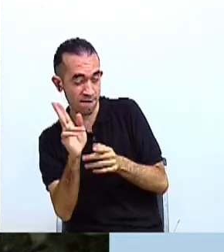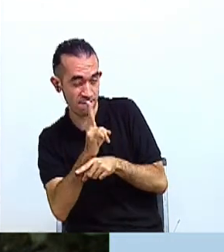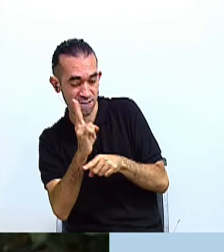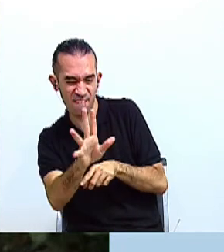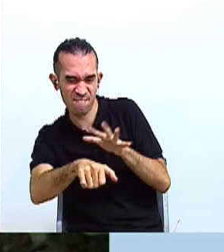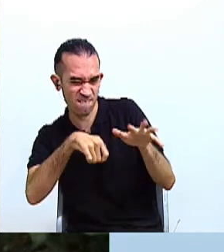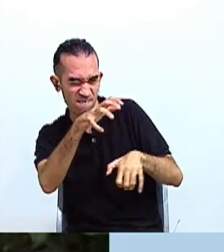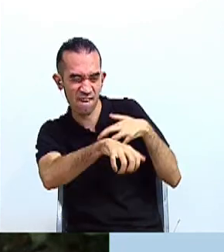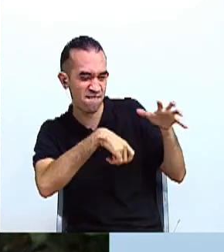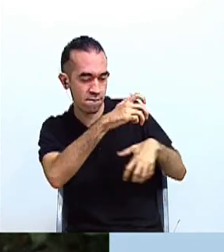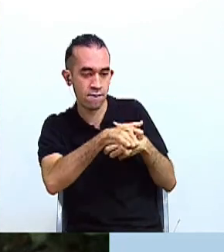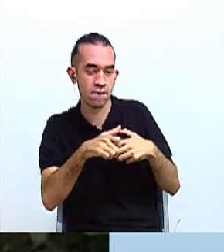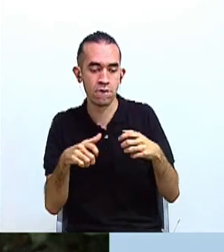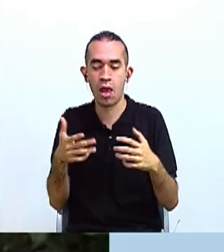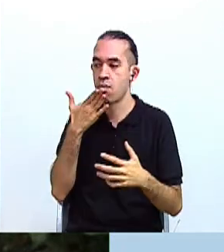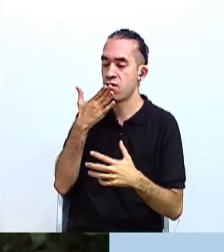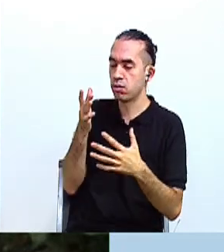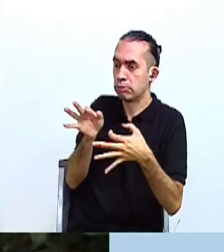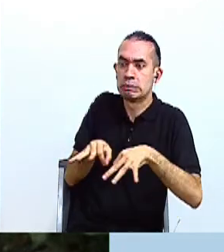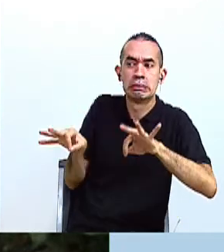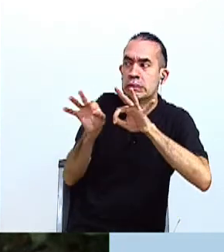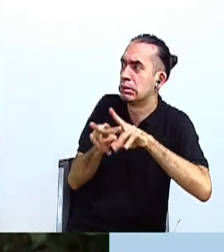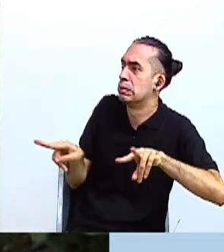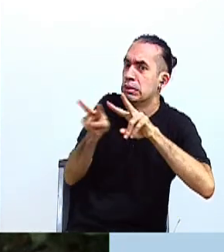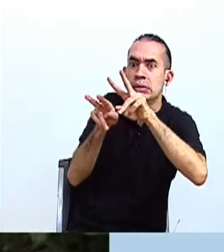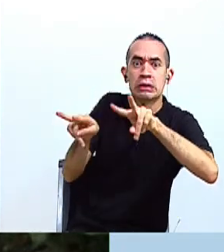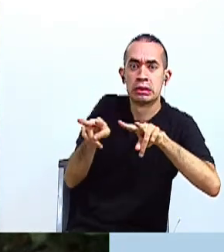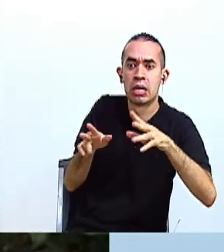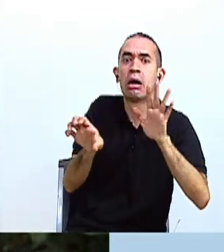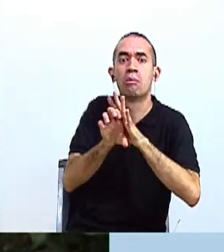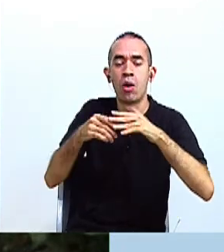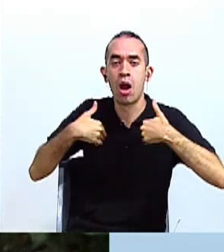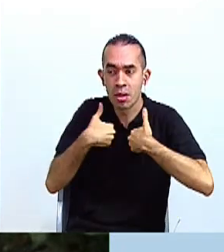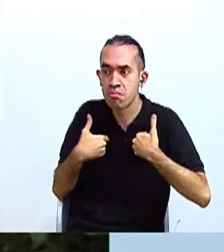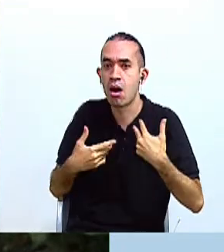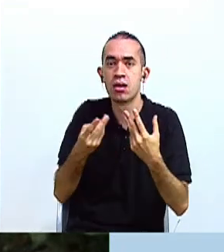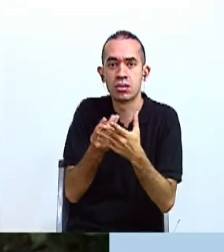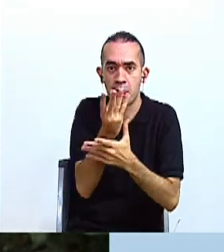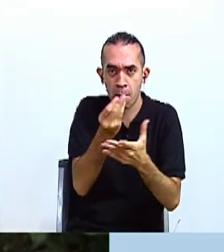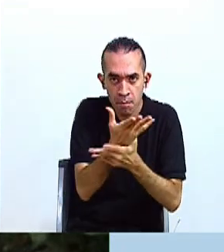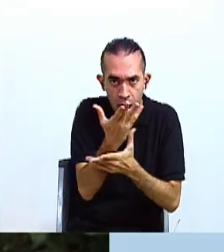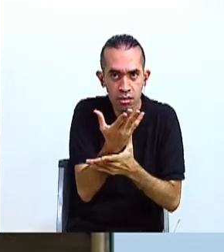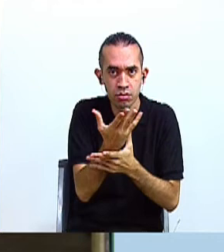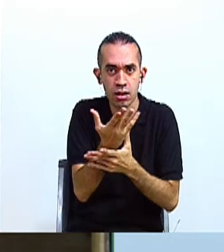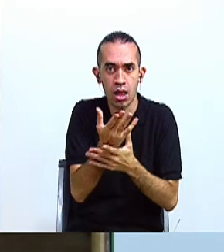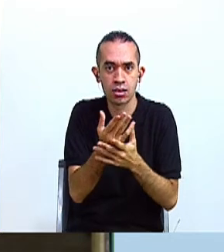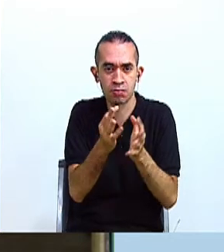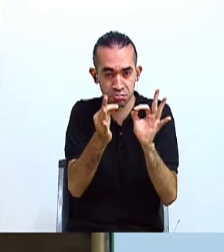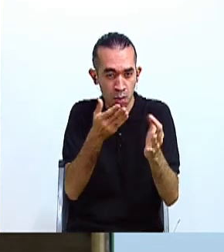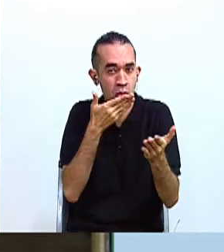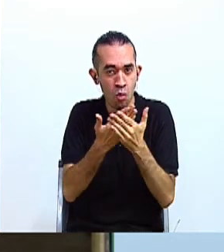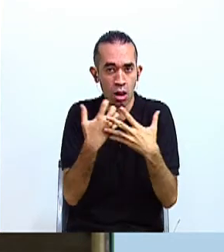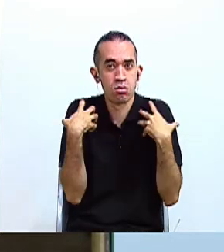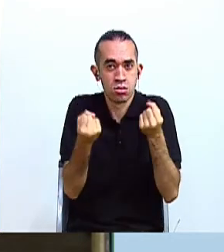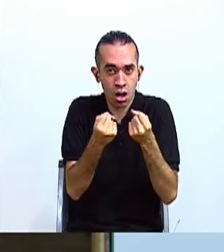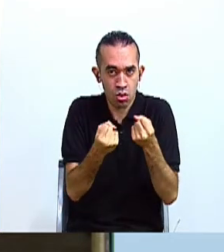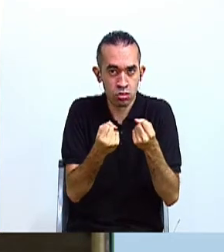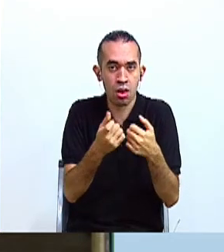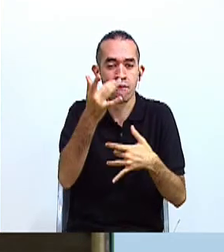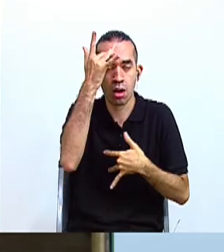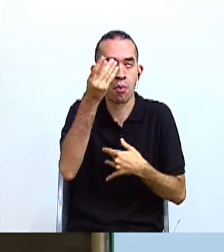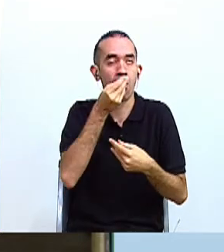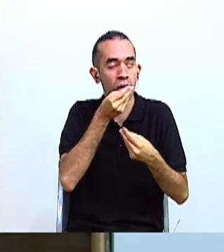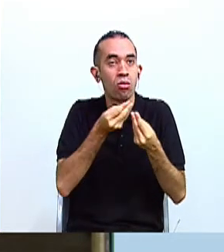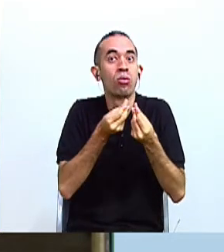recursos que para nuestros indígenas son muy valiosos, como por ejemplo los animales y las plantas medicinales. Tenemos